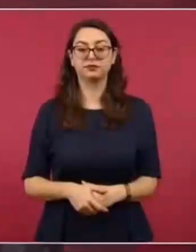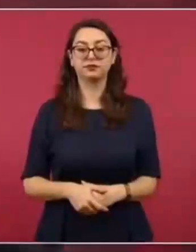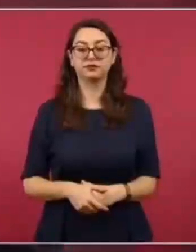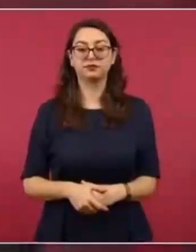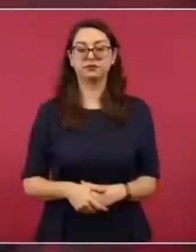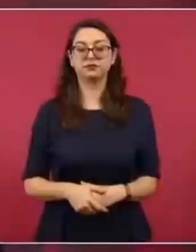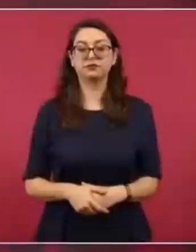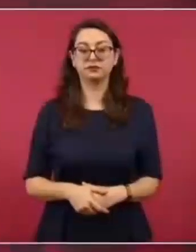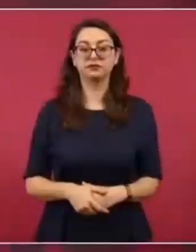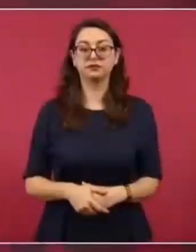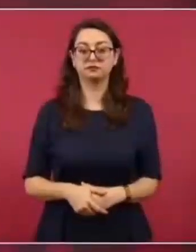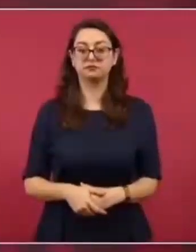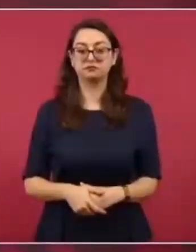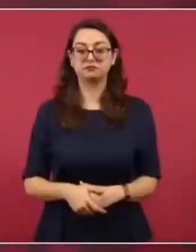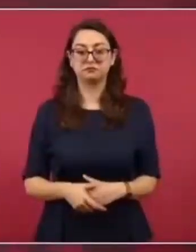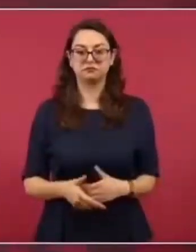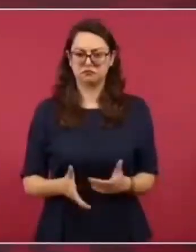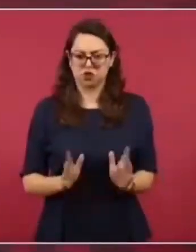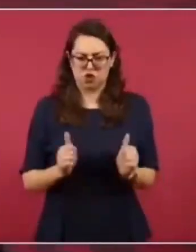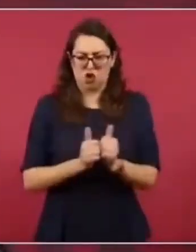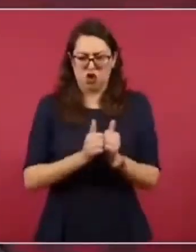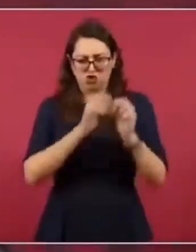muy buenos términos.